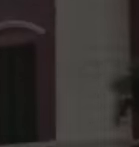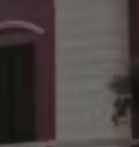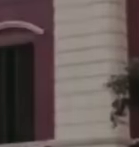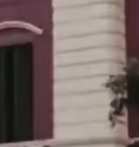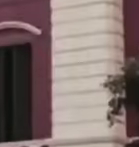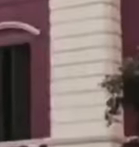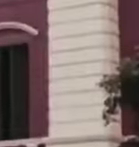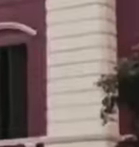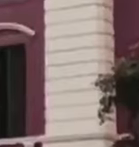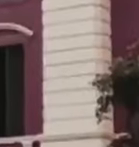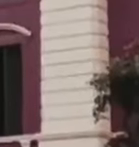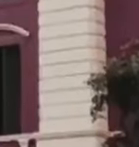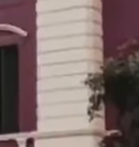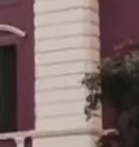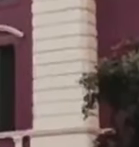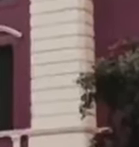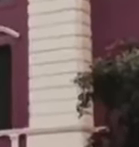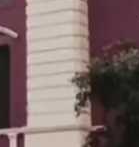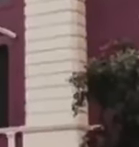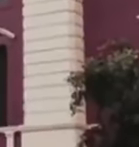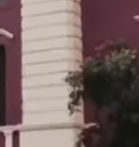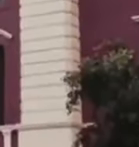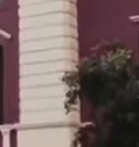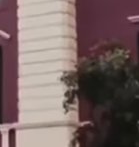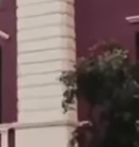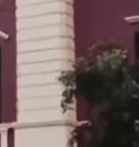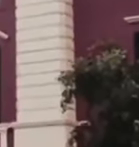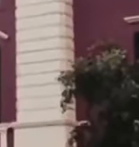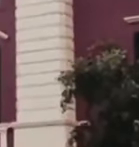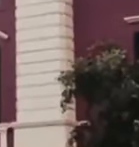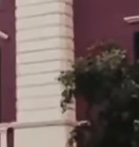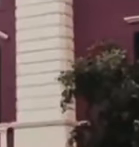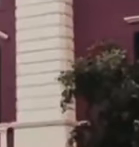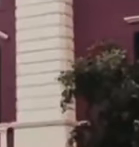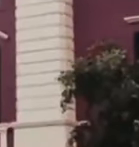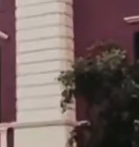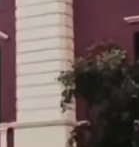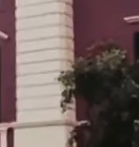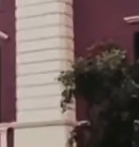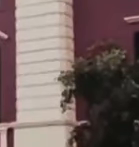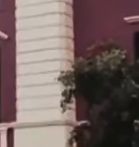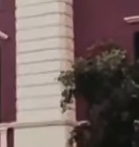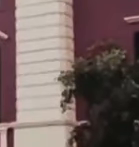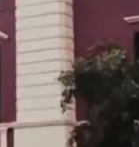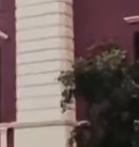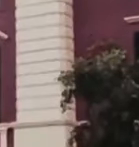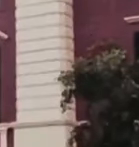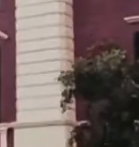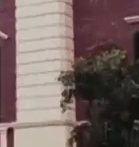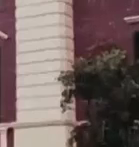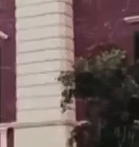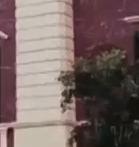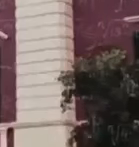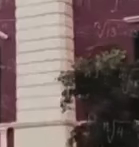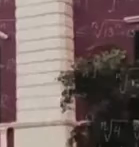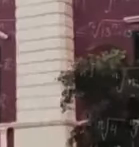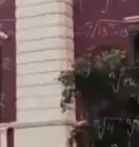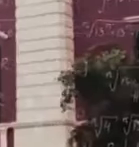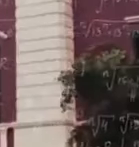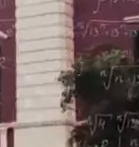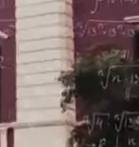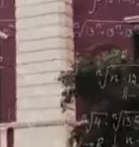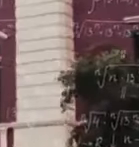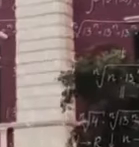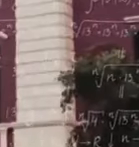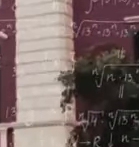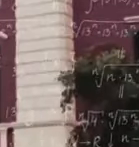Hoy, el nombre de Federico Villarreal está asociado a la universidad pública que lleva su nombre, gracias a su pasión por las matemáticas